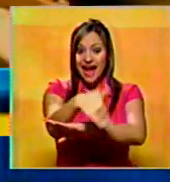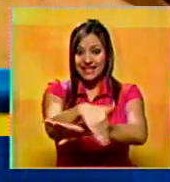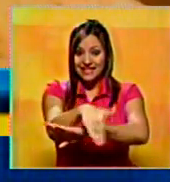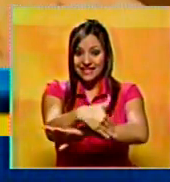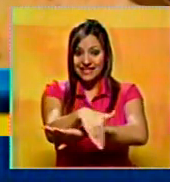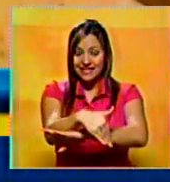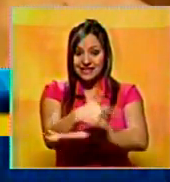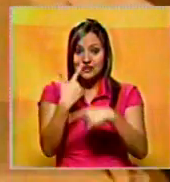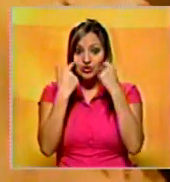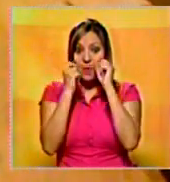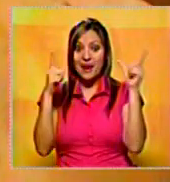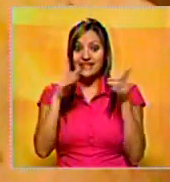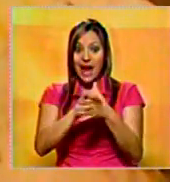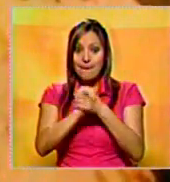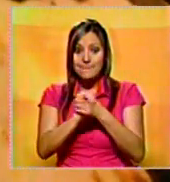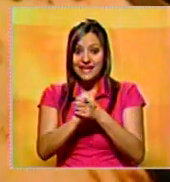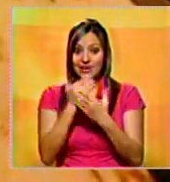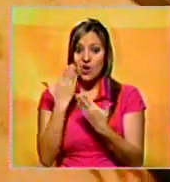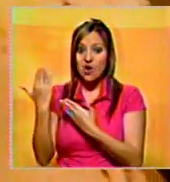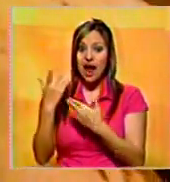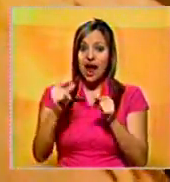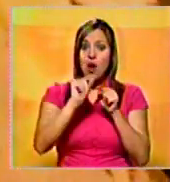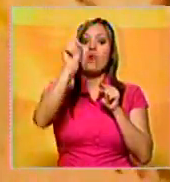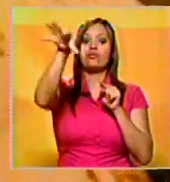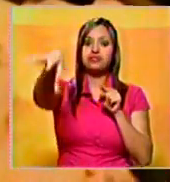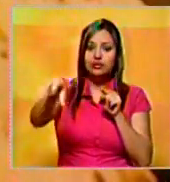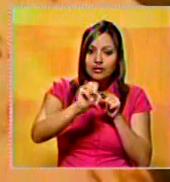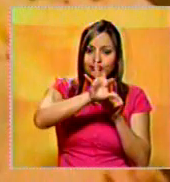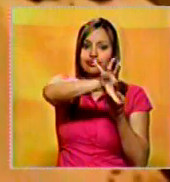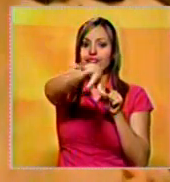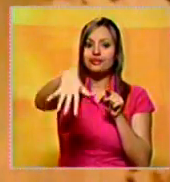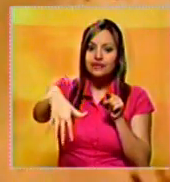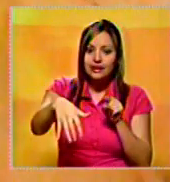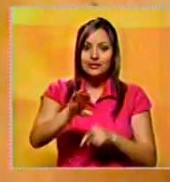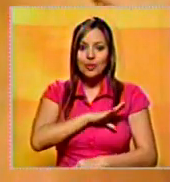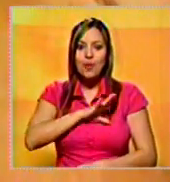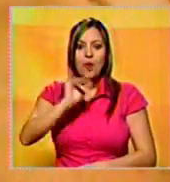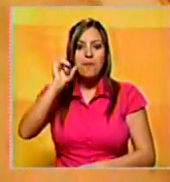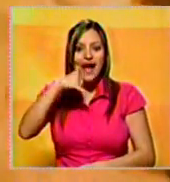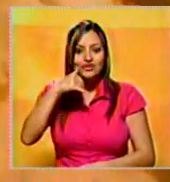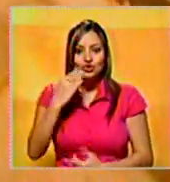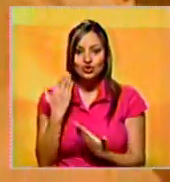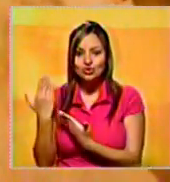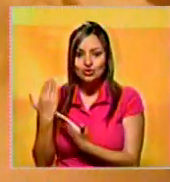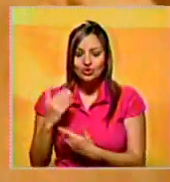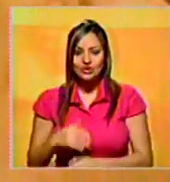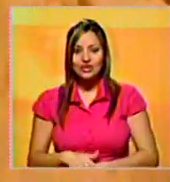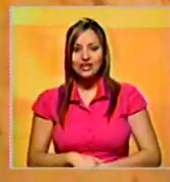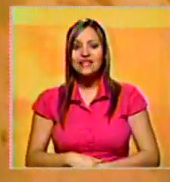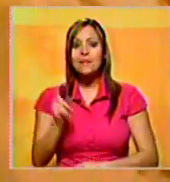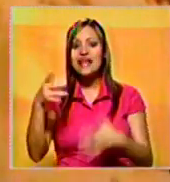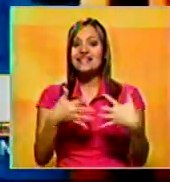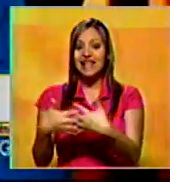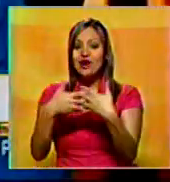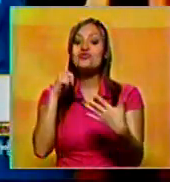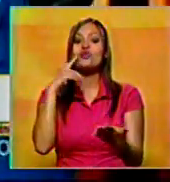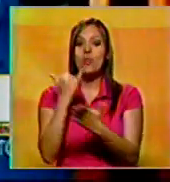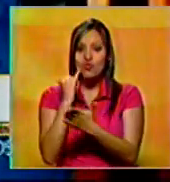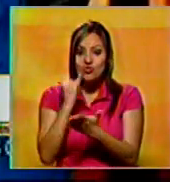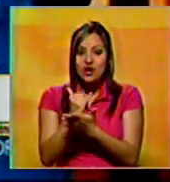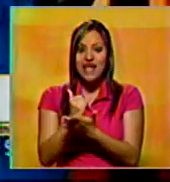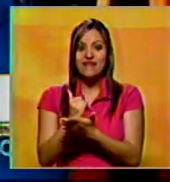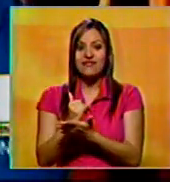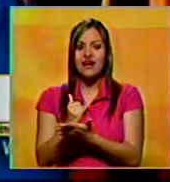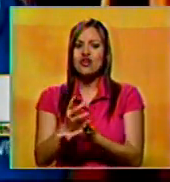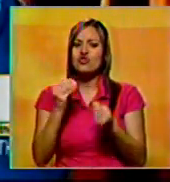y para asombro de sus amigos salió una nube de nieve de su pantalón. Televisoras estadounidenses también realizaron pruebas ante